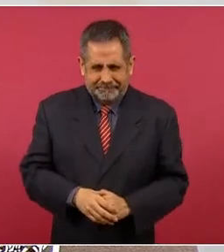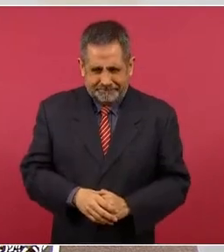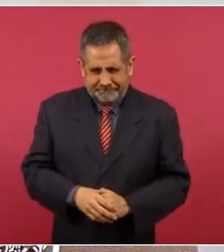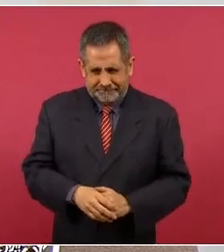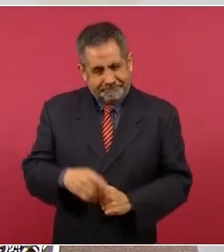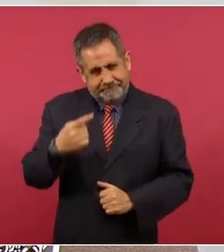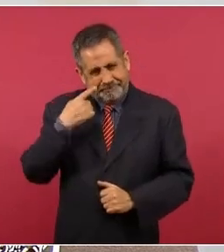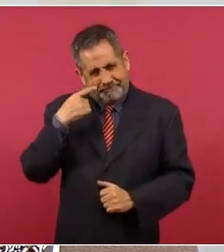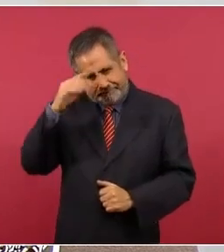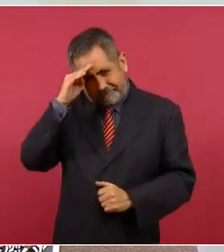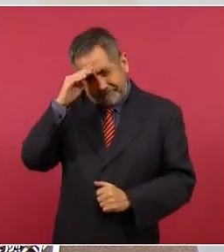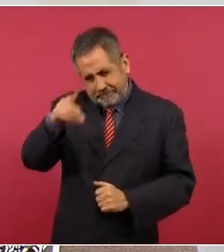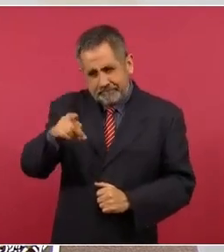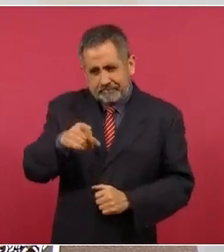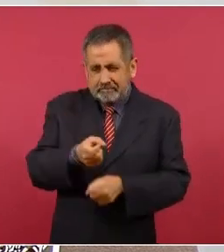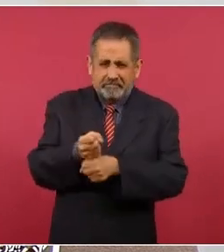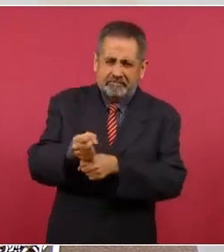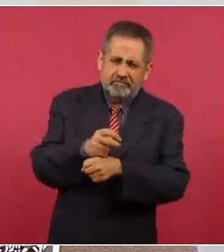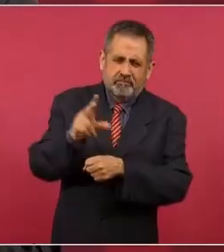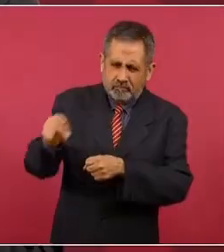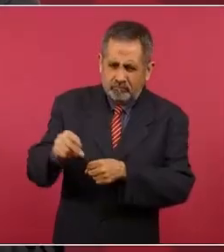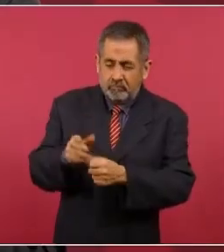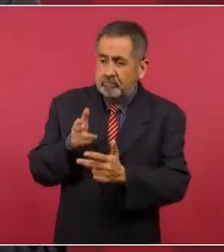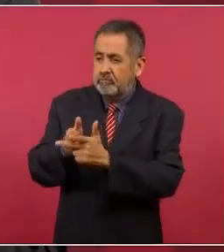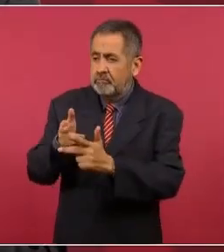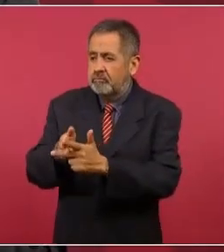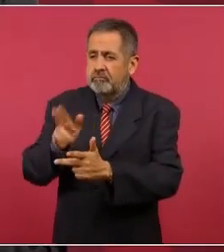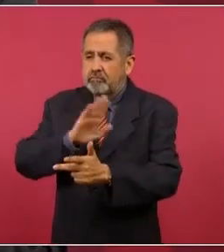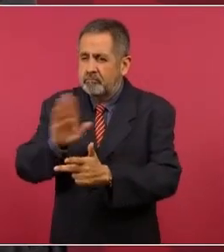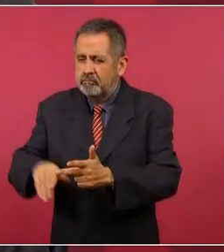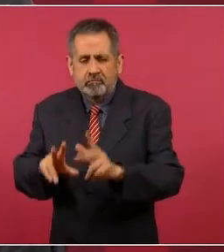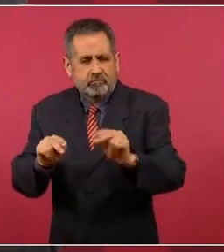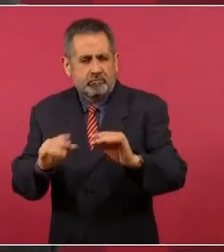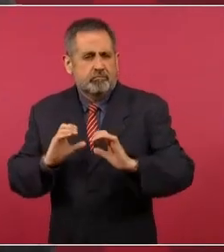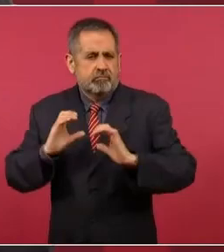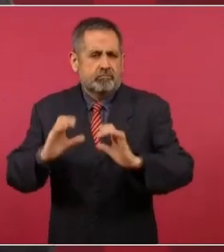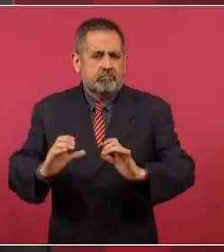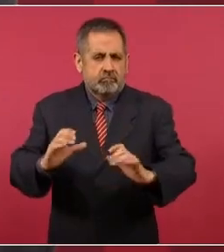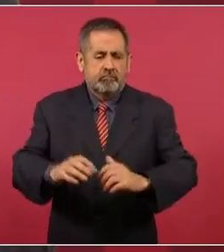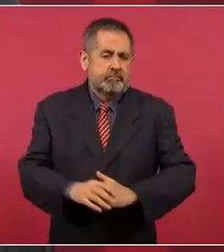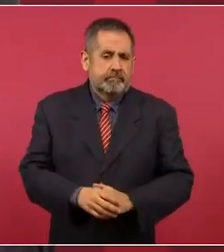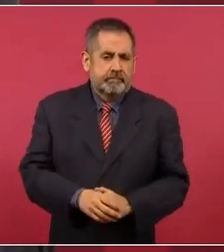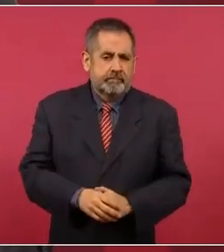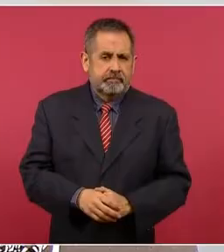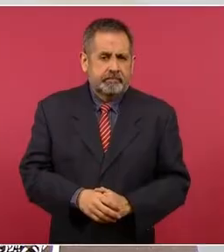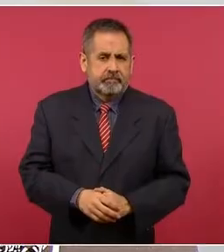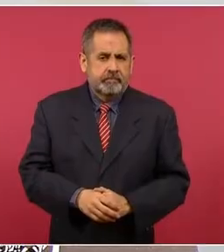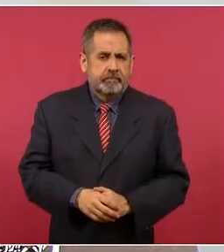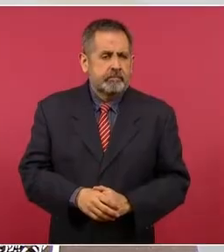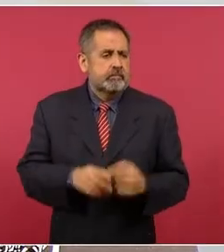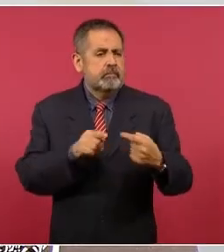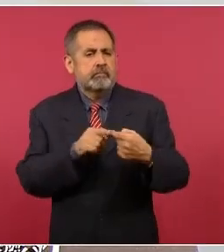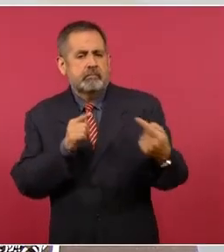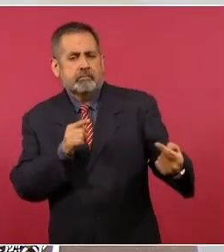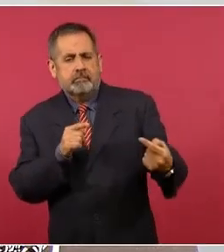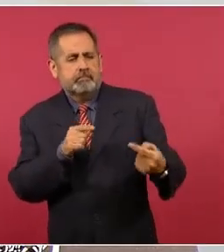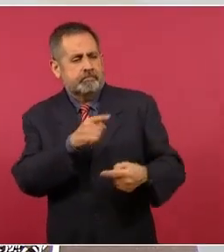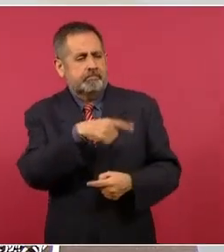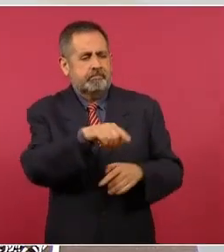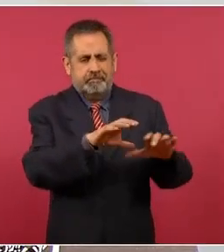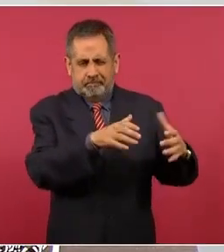evitando el maltrato y el feminicidio. nuestros adversarios